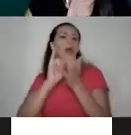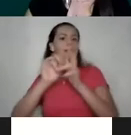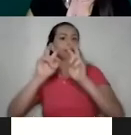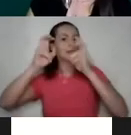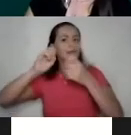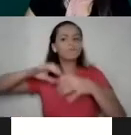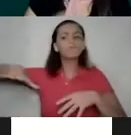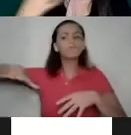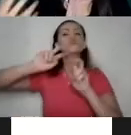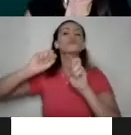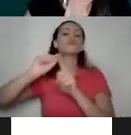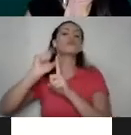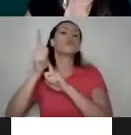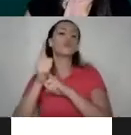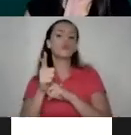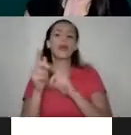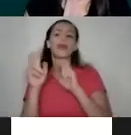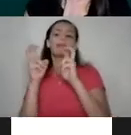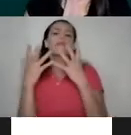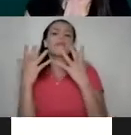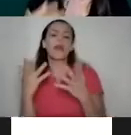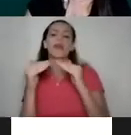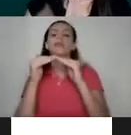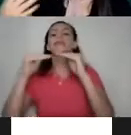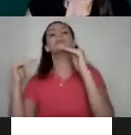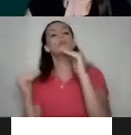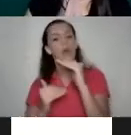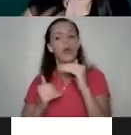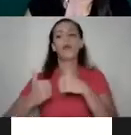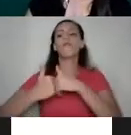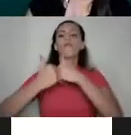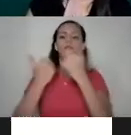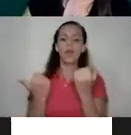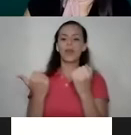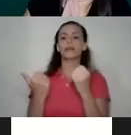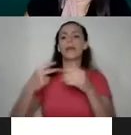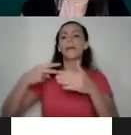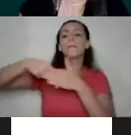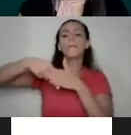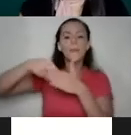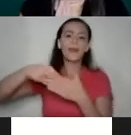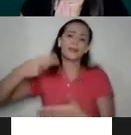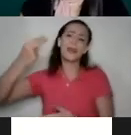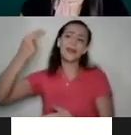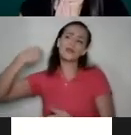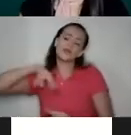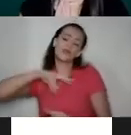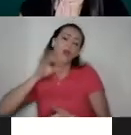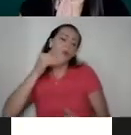contexto una serie de desigualdades, y una serie de retos y brechas que históricamente hemos tenido las mujeres